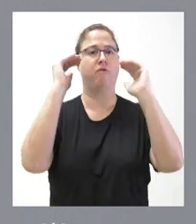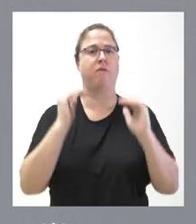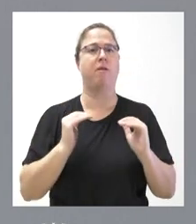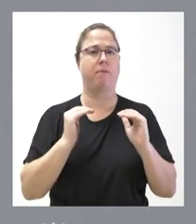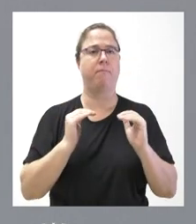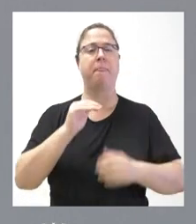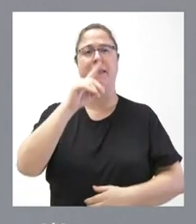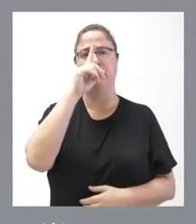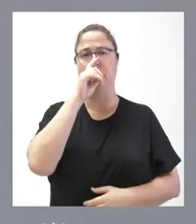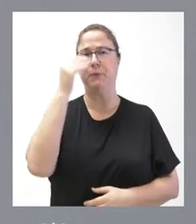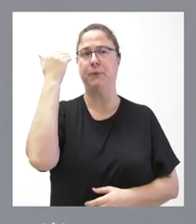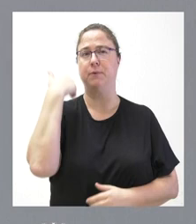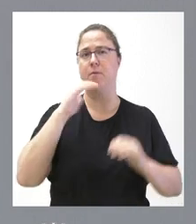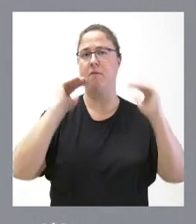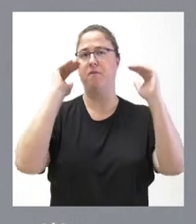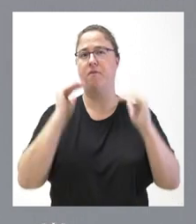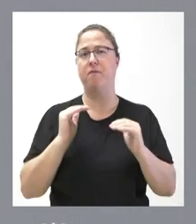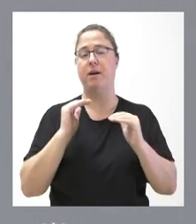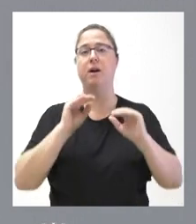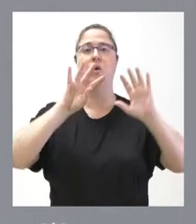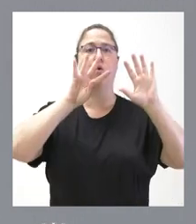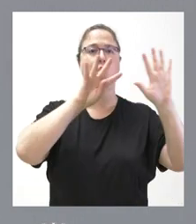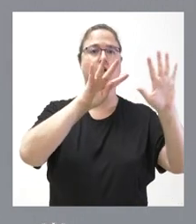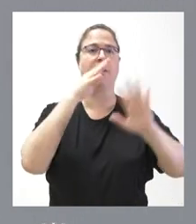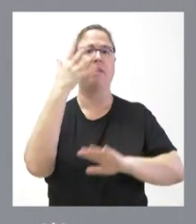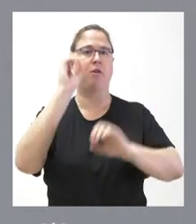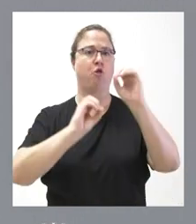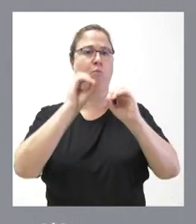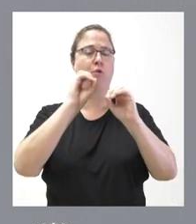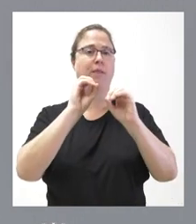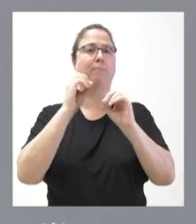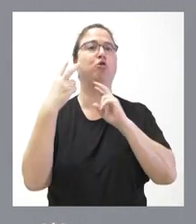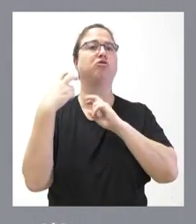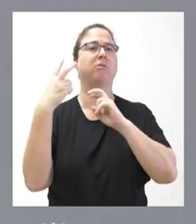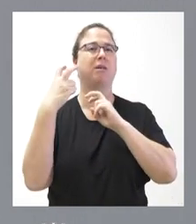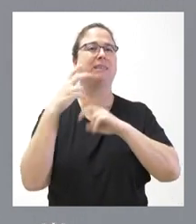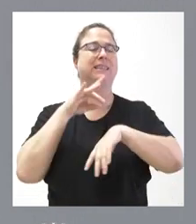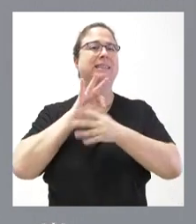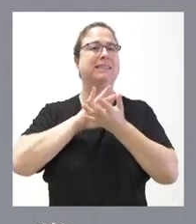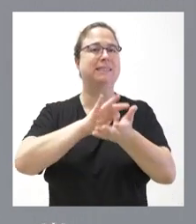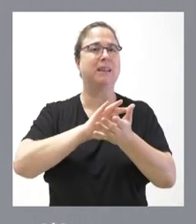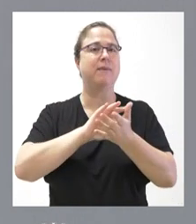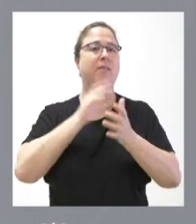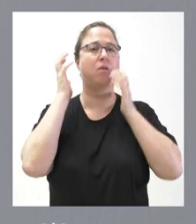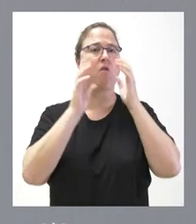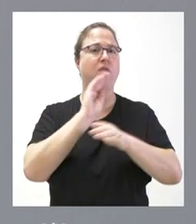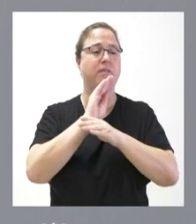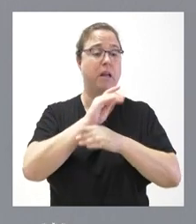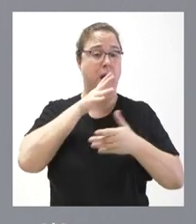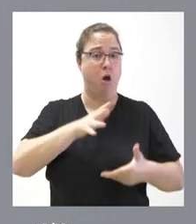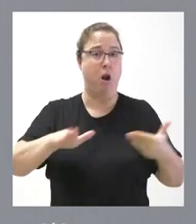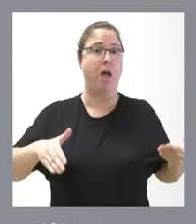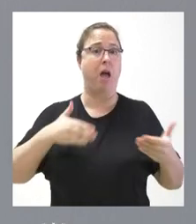recordarán ustedes que había una bajada del 95% de las tasas por servicios veterinarios de aquí hasta el 31 de diciembre del año